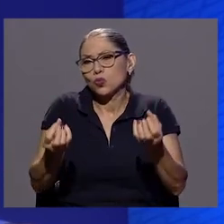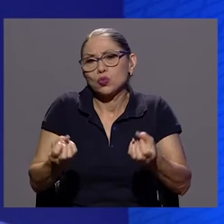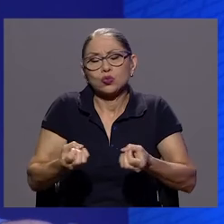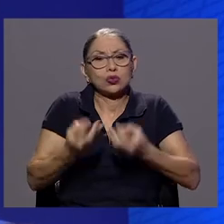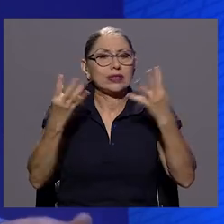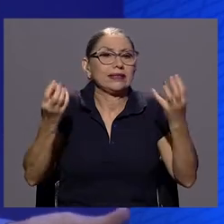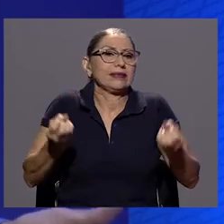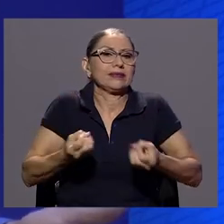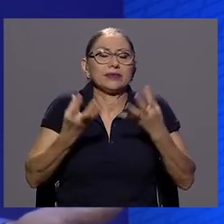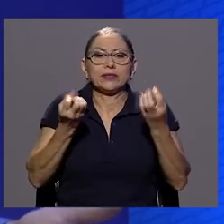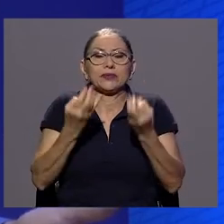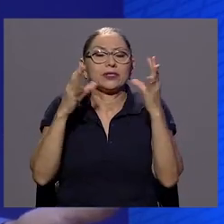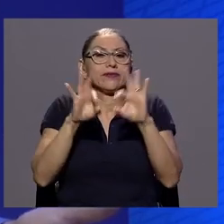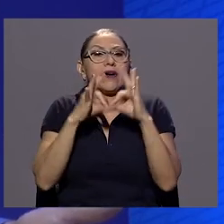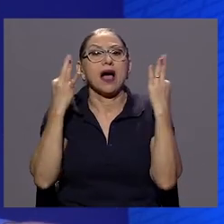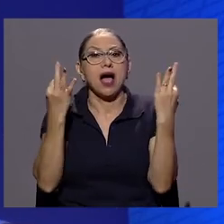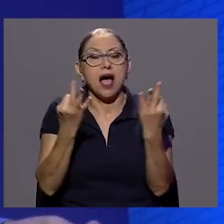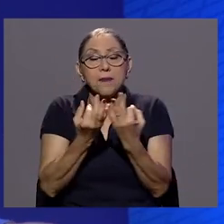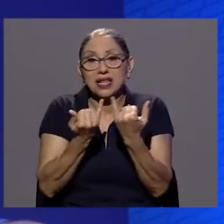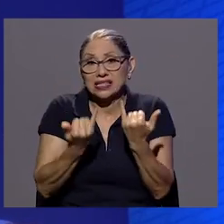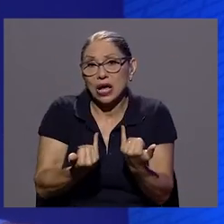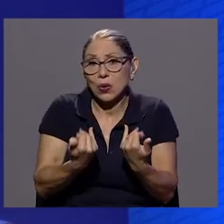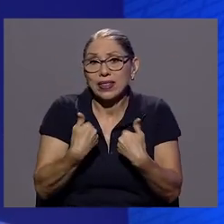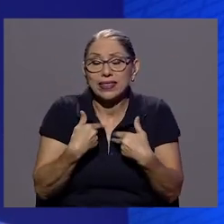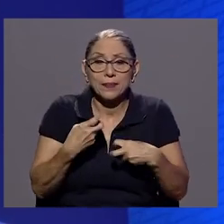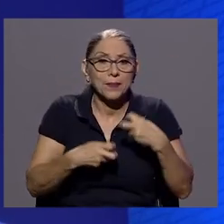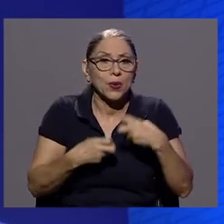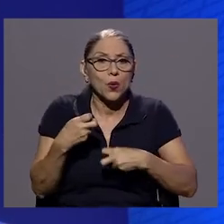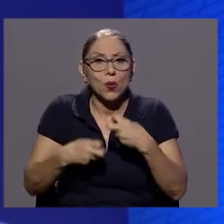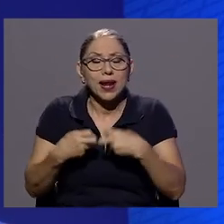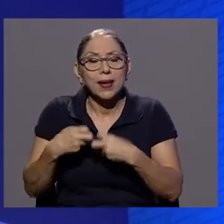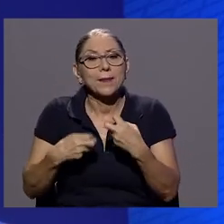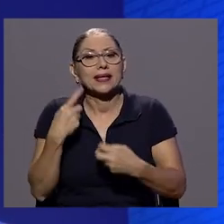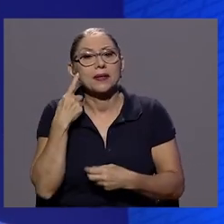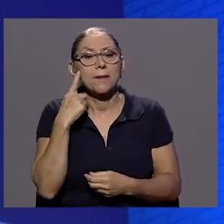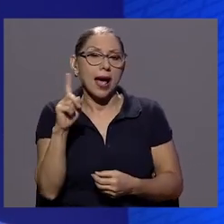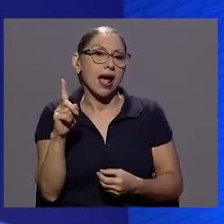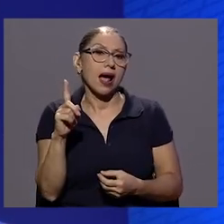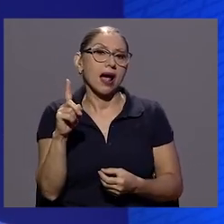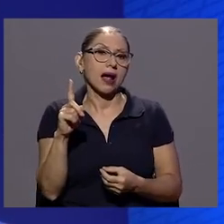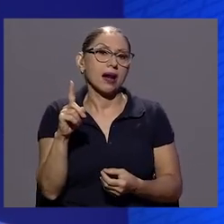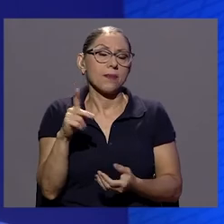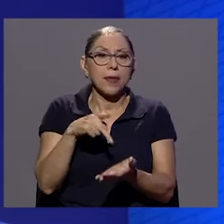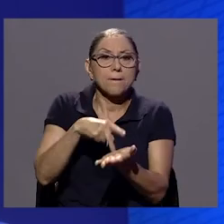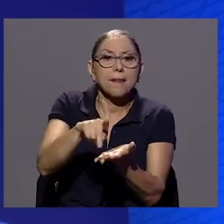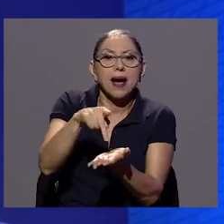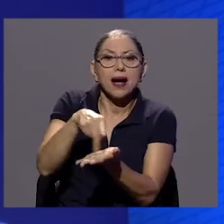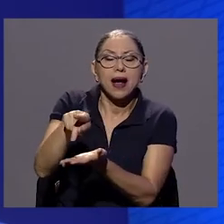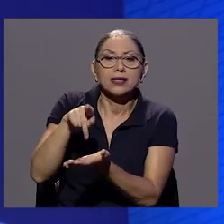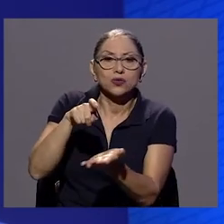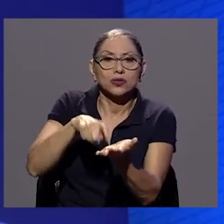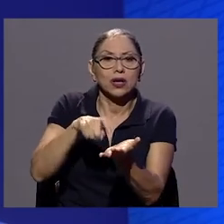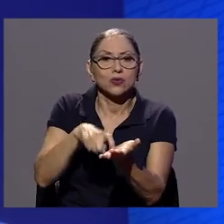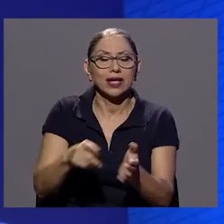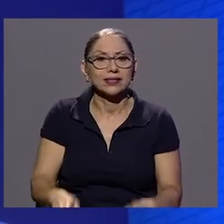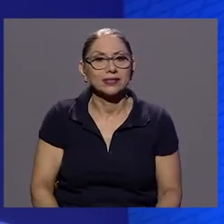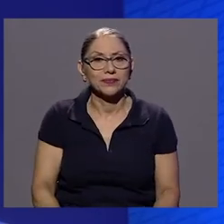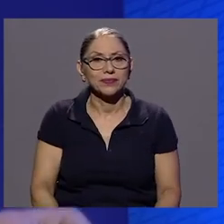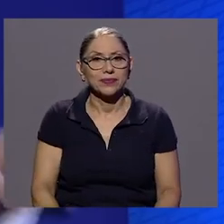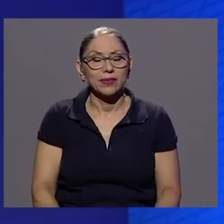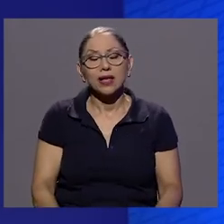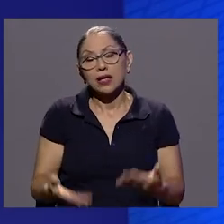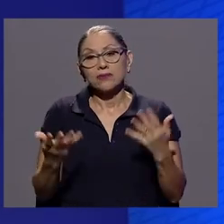Cientos y no sé si miles de familias están teniendo problemas para pagar sus deudas. Esos,